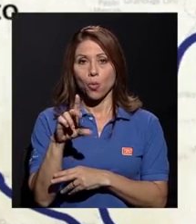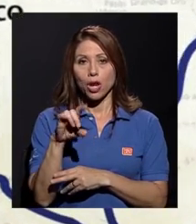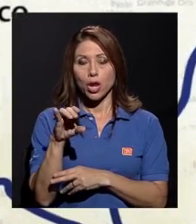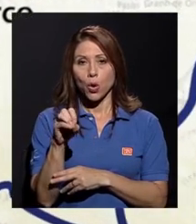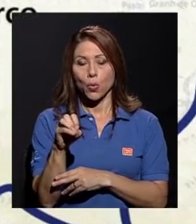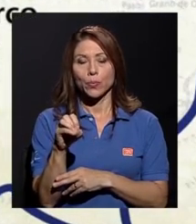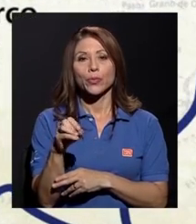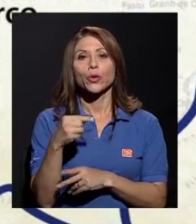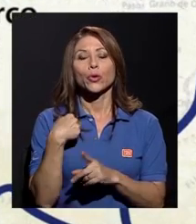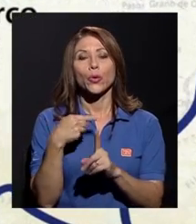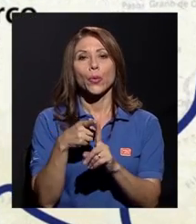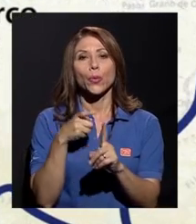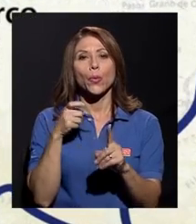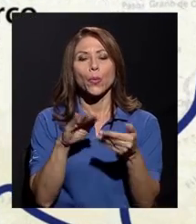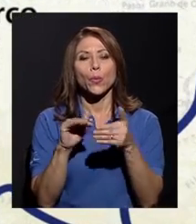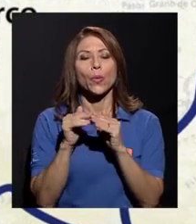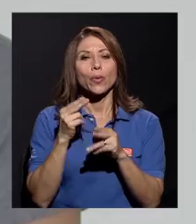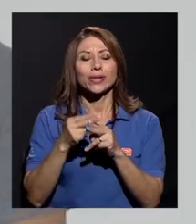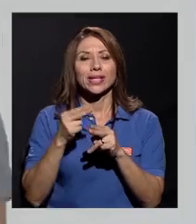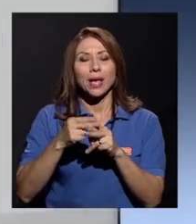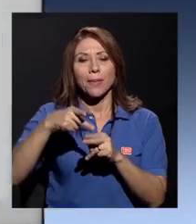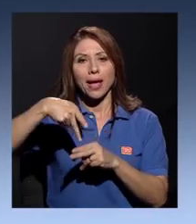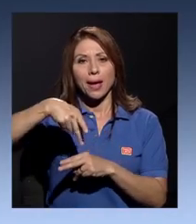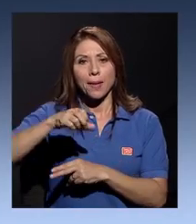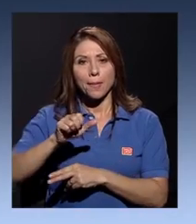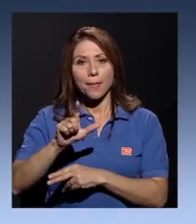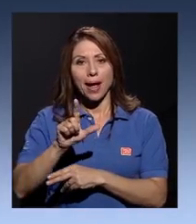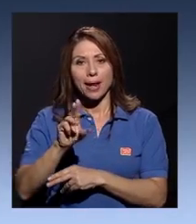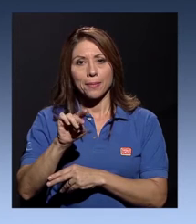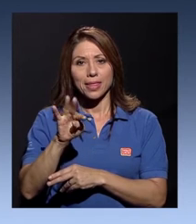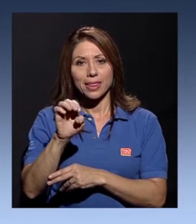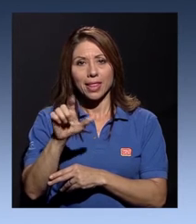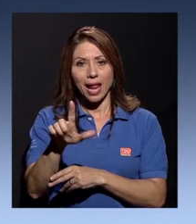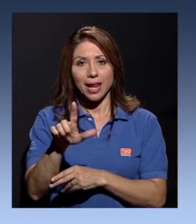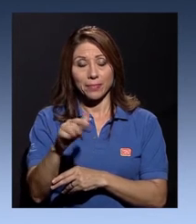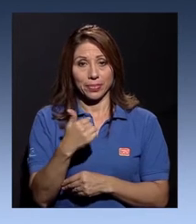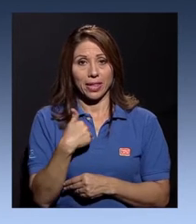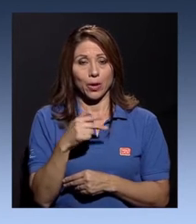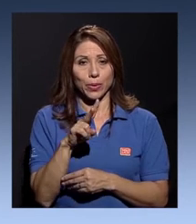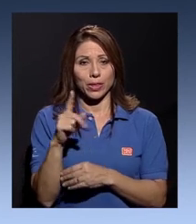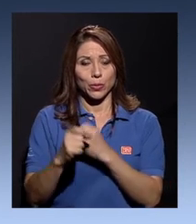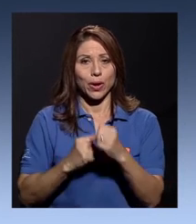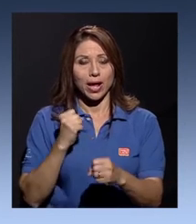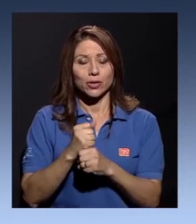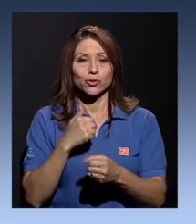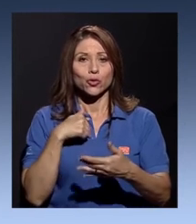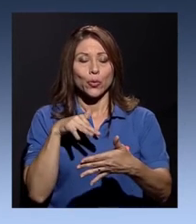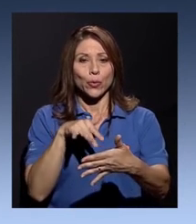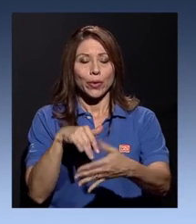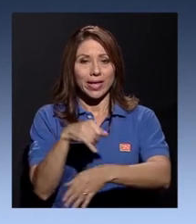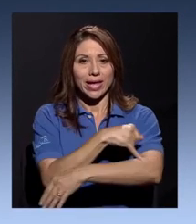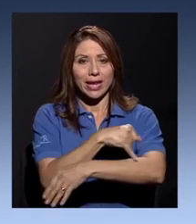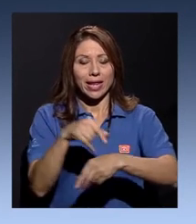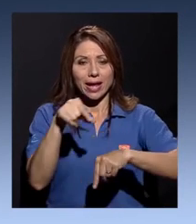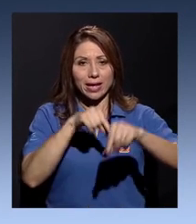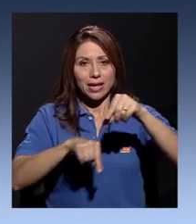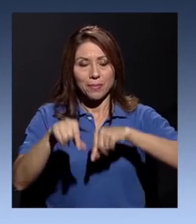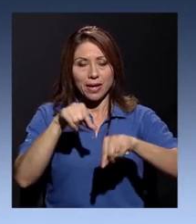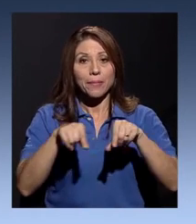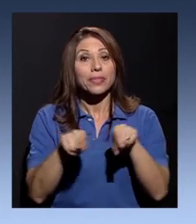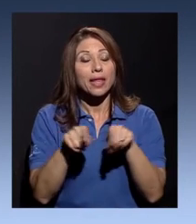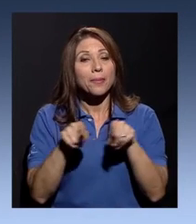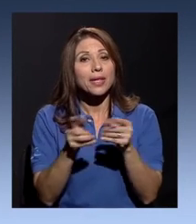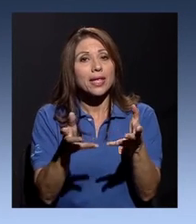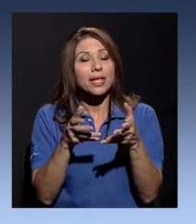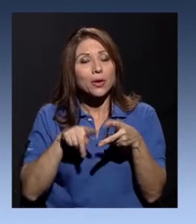un pueblo que se llama Palmital, tengo 21 años, soy estudiante de Ingeniería Química, quiero también